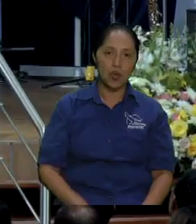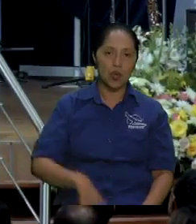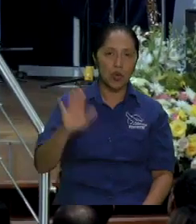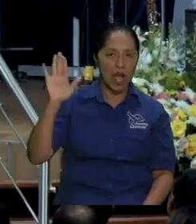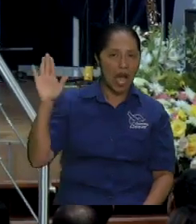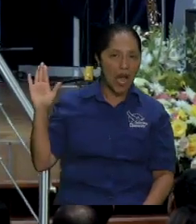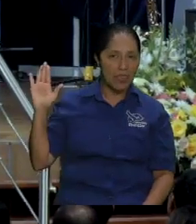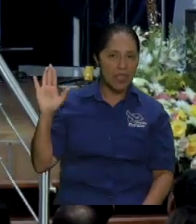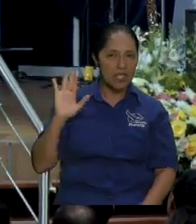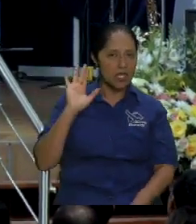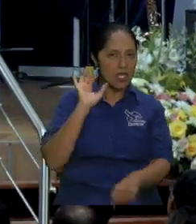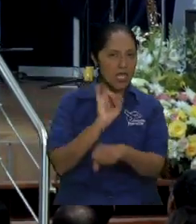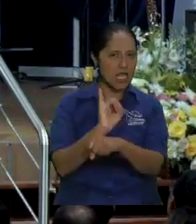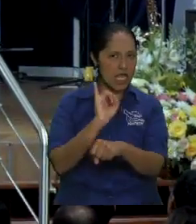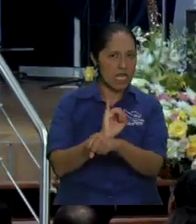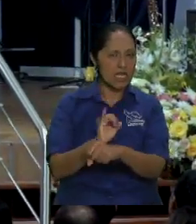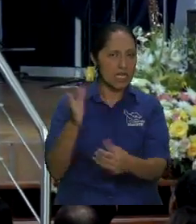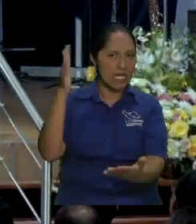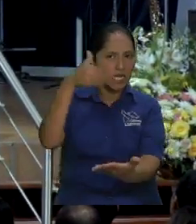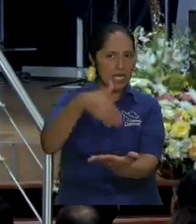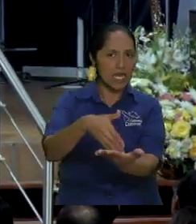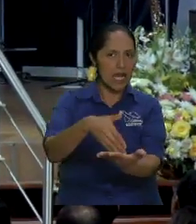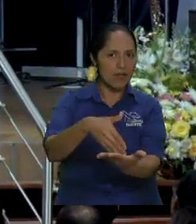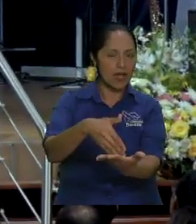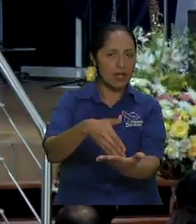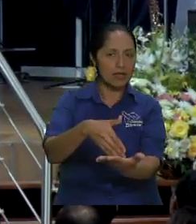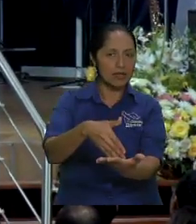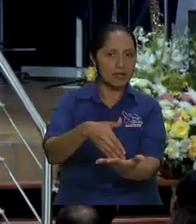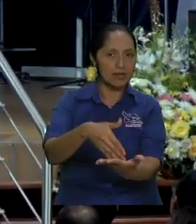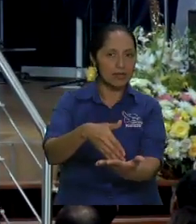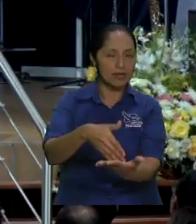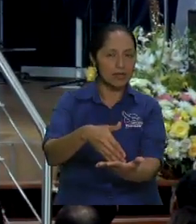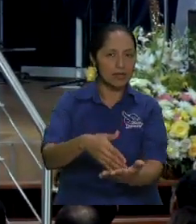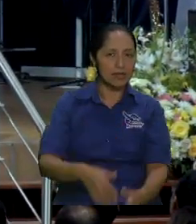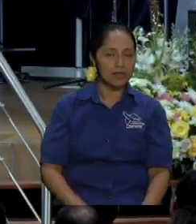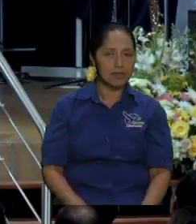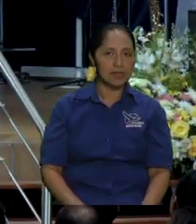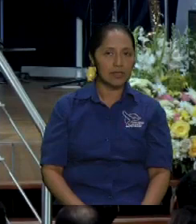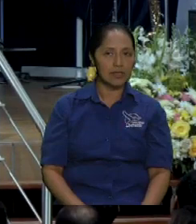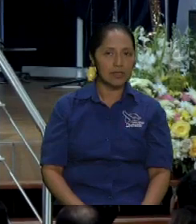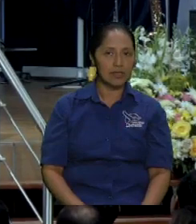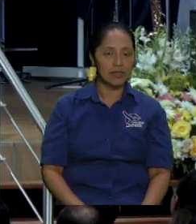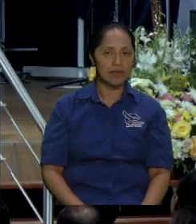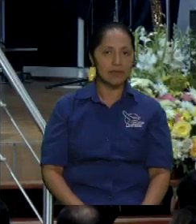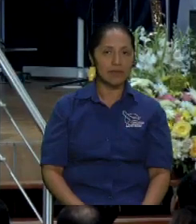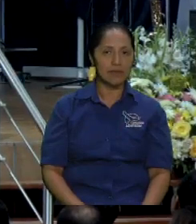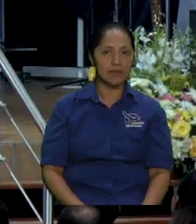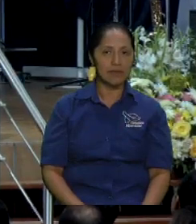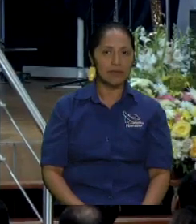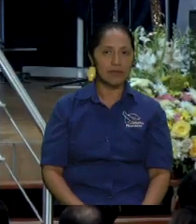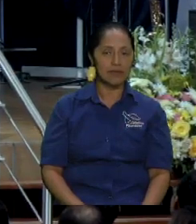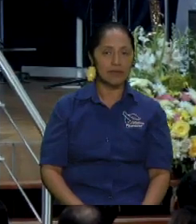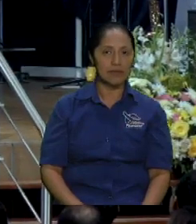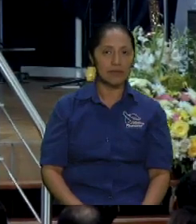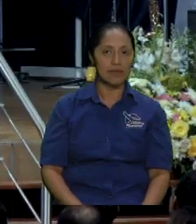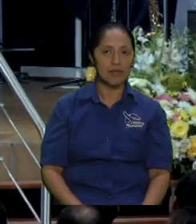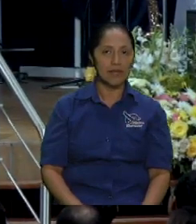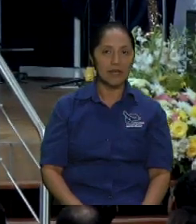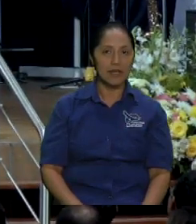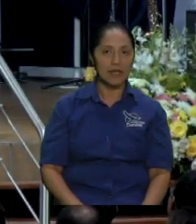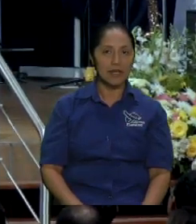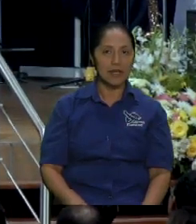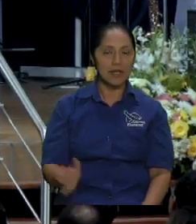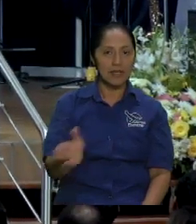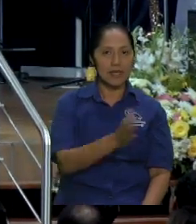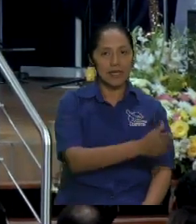mi pastor era ahorita voy ya se terminó el tiempo espérame un rato yo siempre pongo unos diez minutitos antes